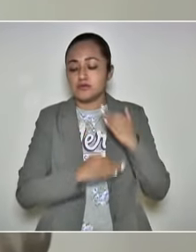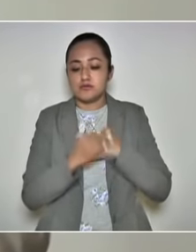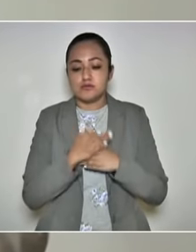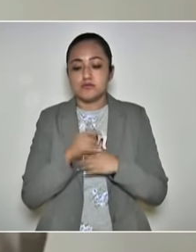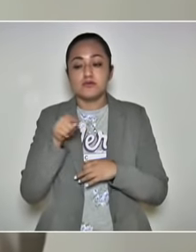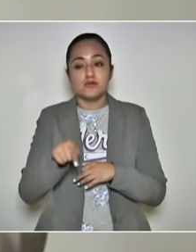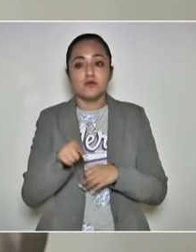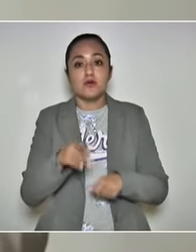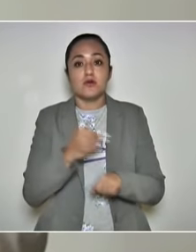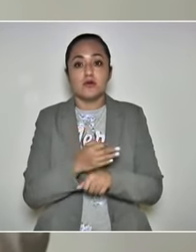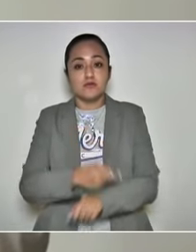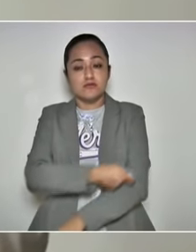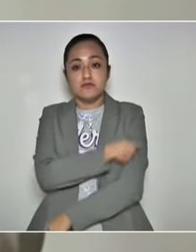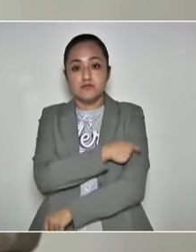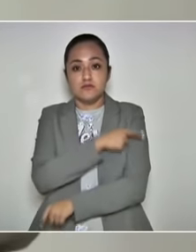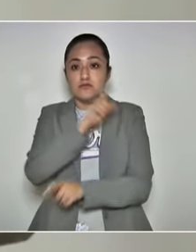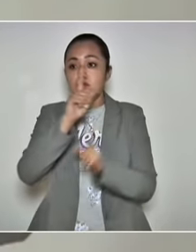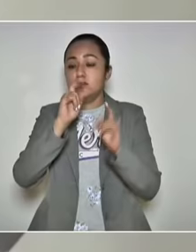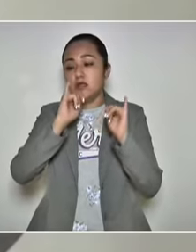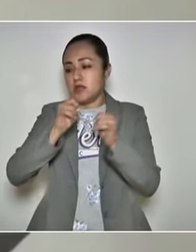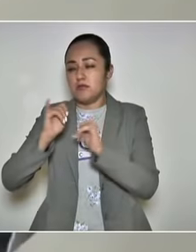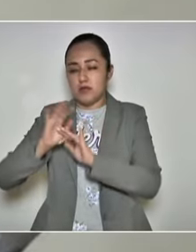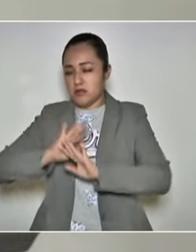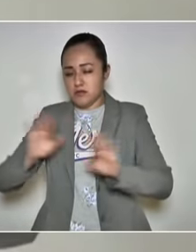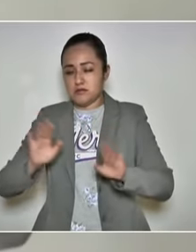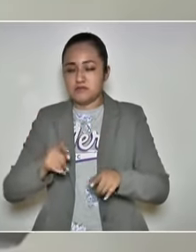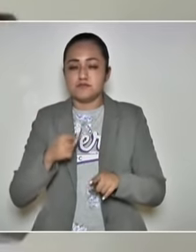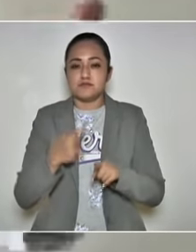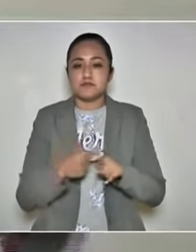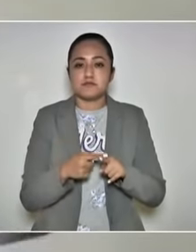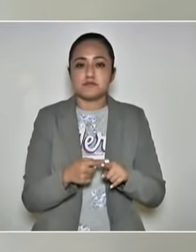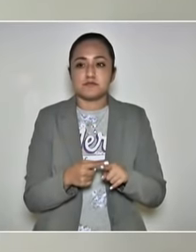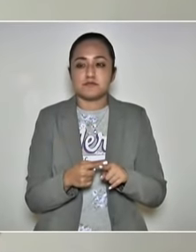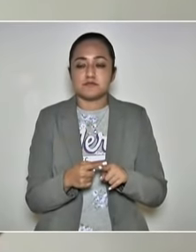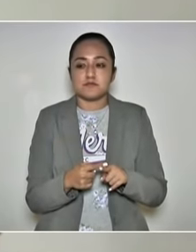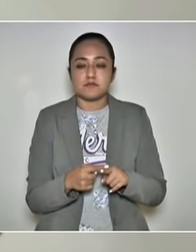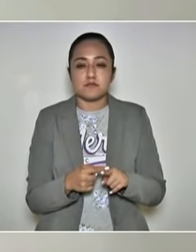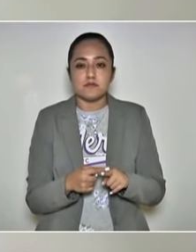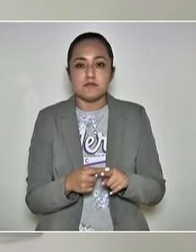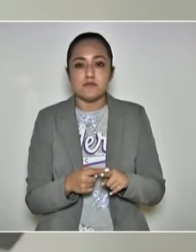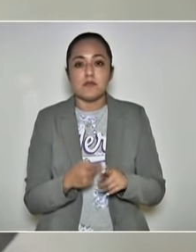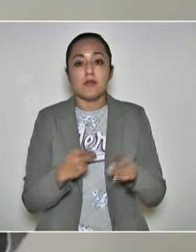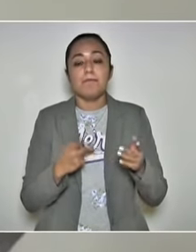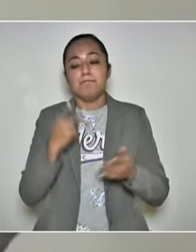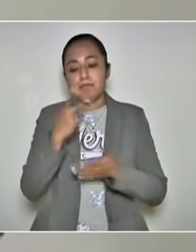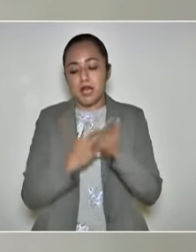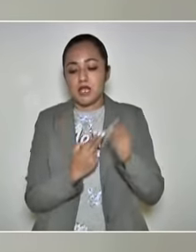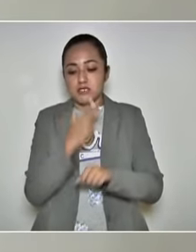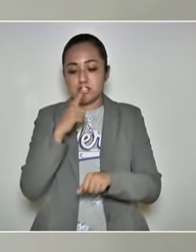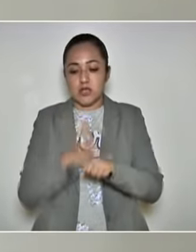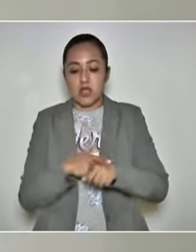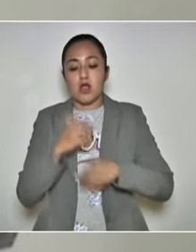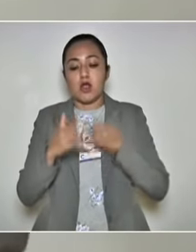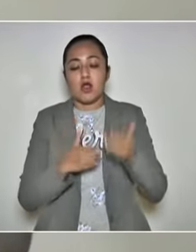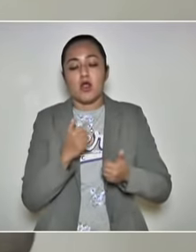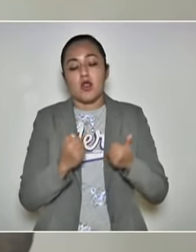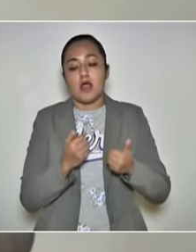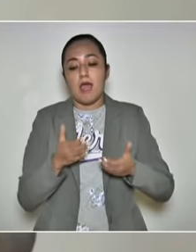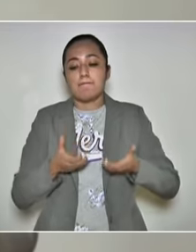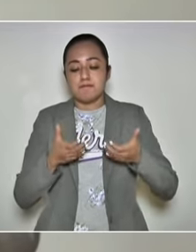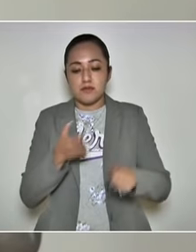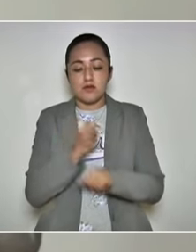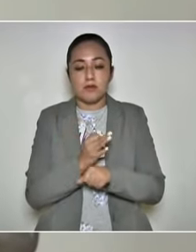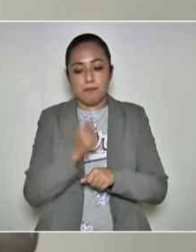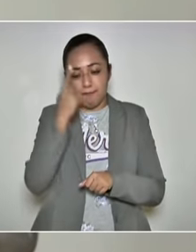todos los puestos de vacunación, independientemente del Plan Nacional Correcaminos o este para